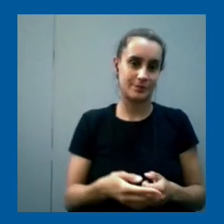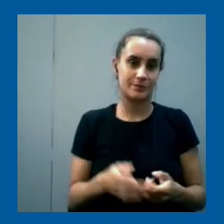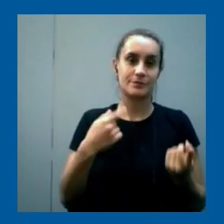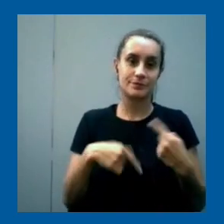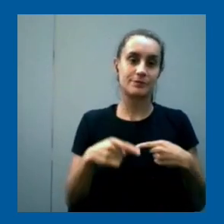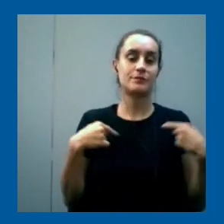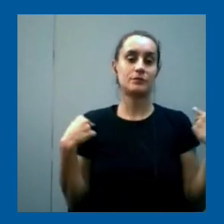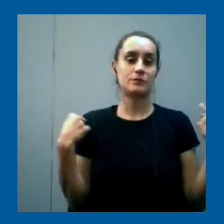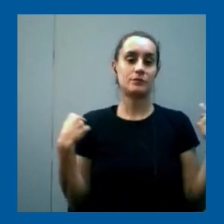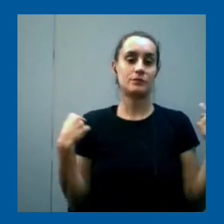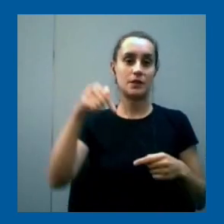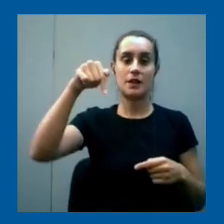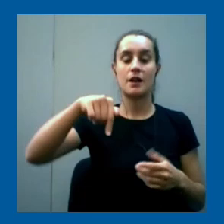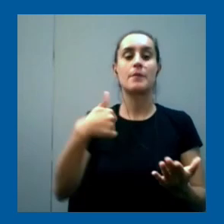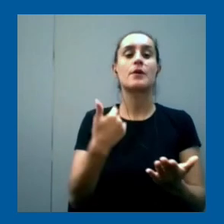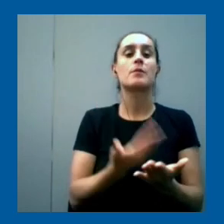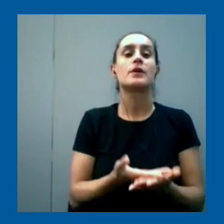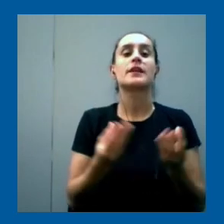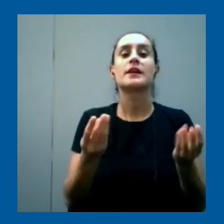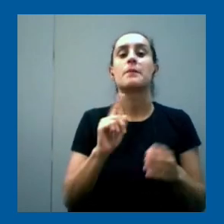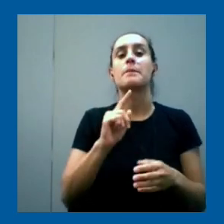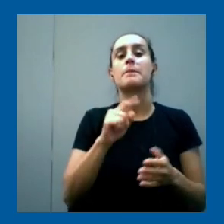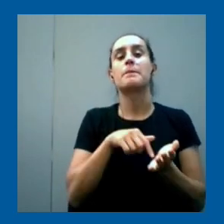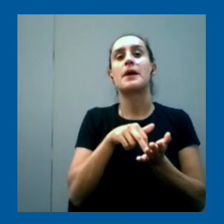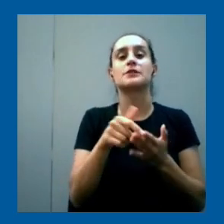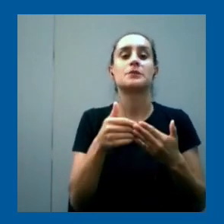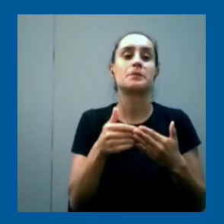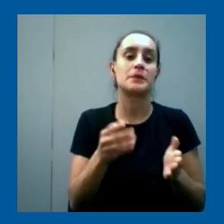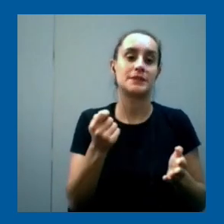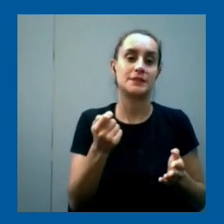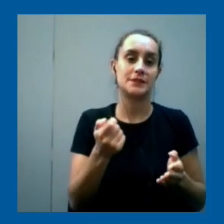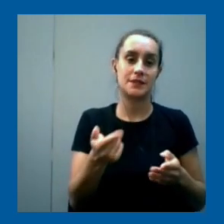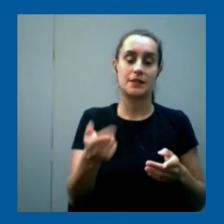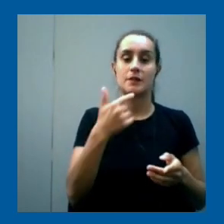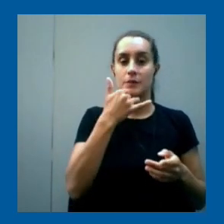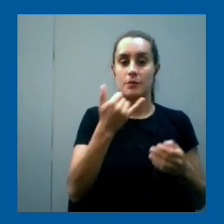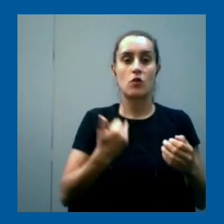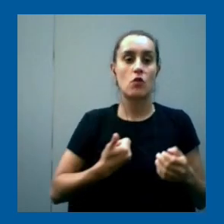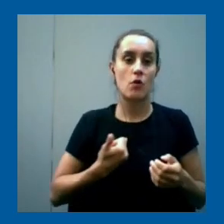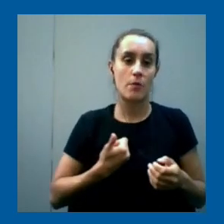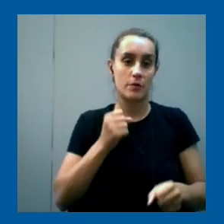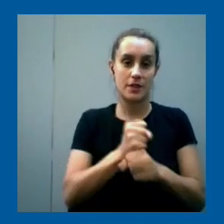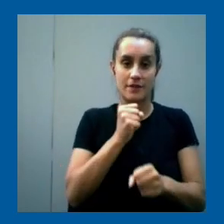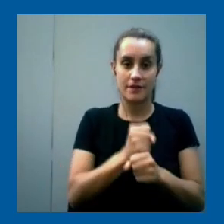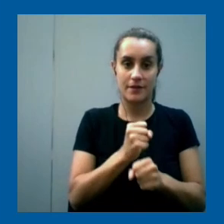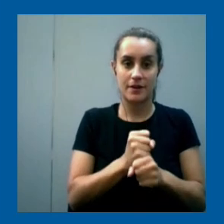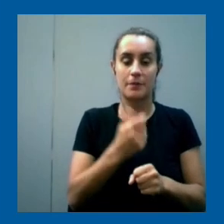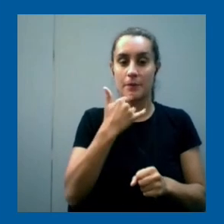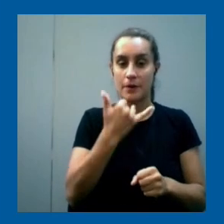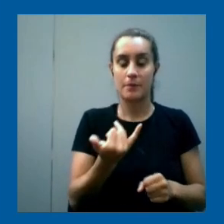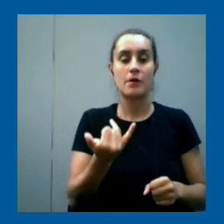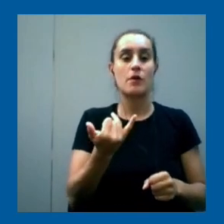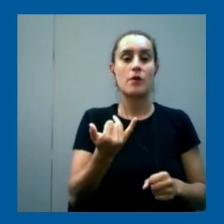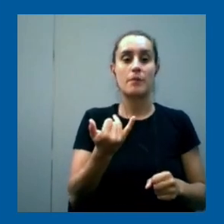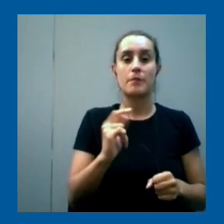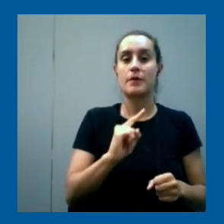proponiendo es bueno unos primeros pasos los primeros pasos es trabajar tomando como base lo que son las